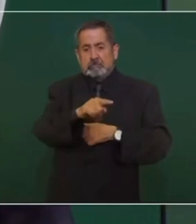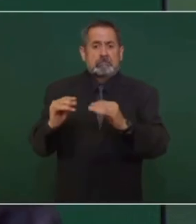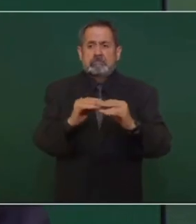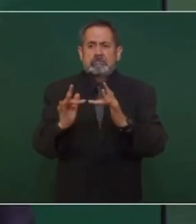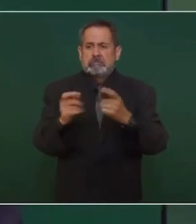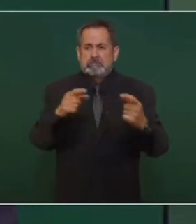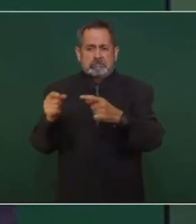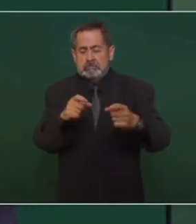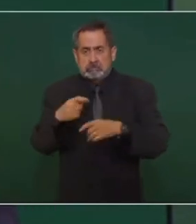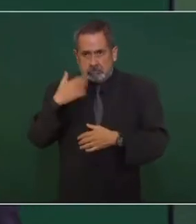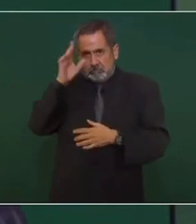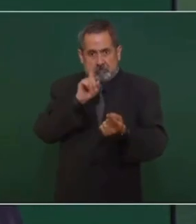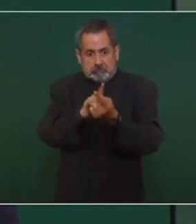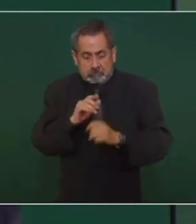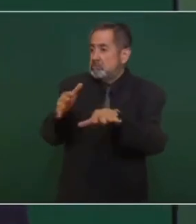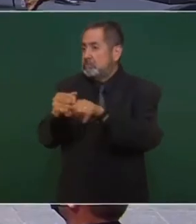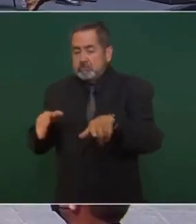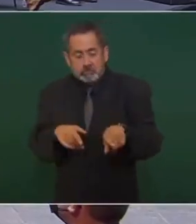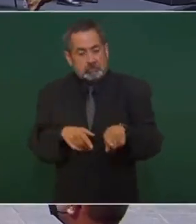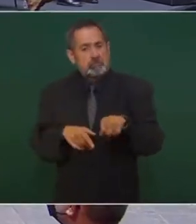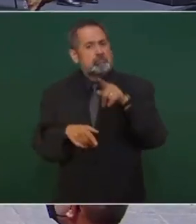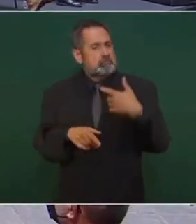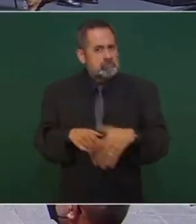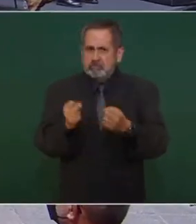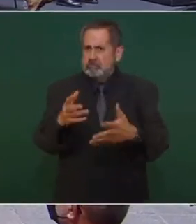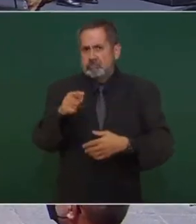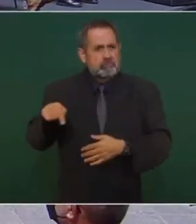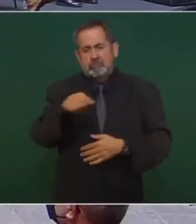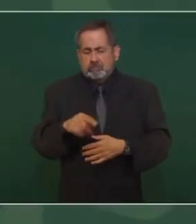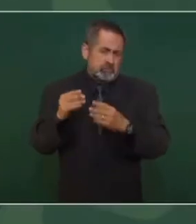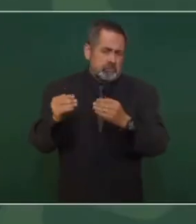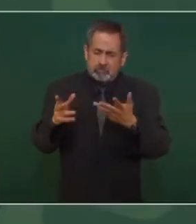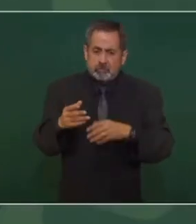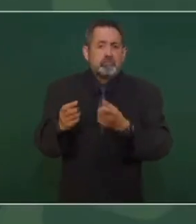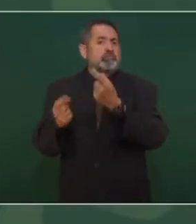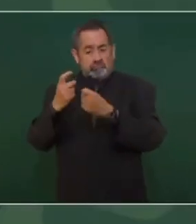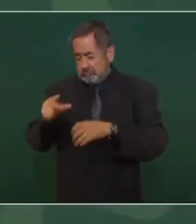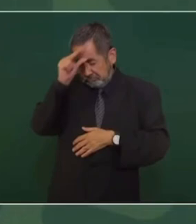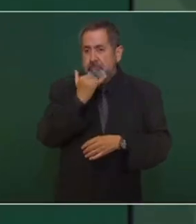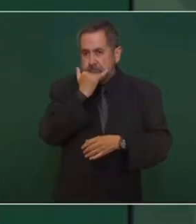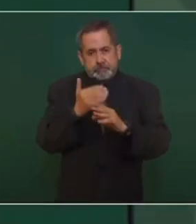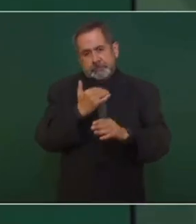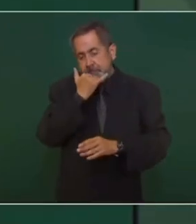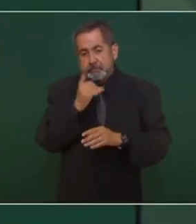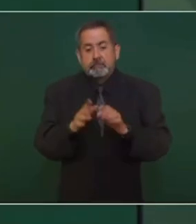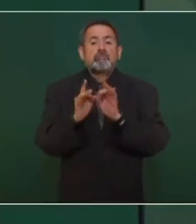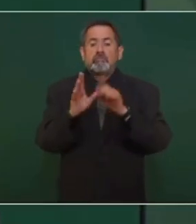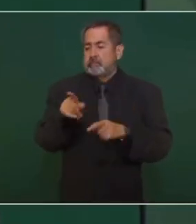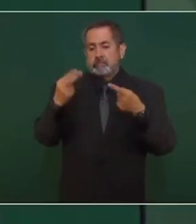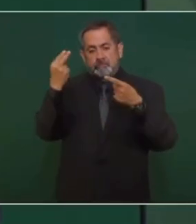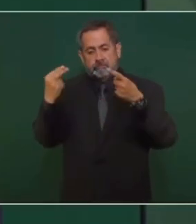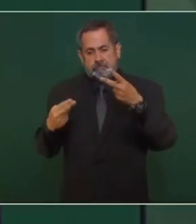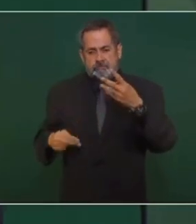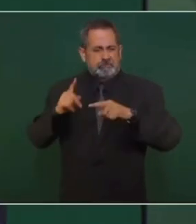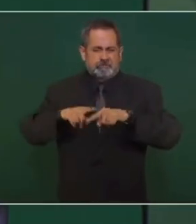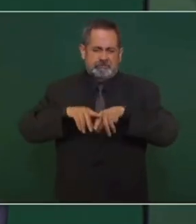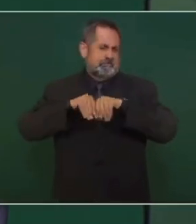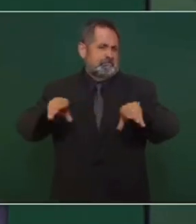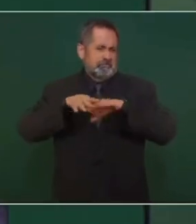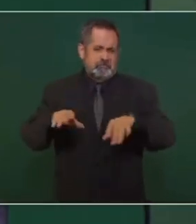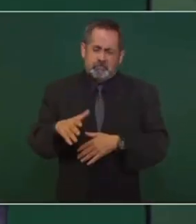en redes sociales, que informan, pero son muchos muy inteligentes. Un día voy a dar a conocer sus nombres porque son